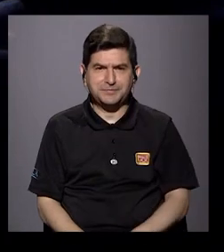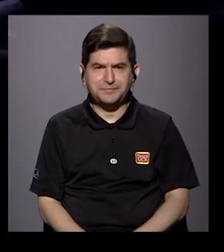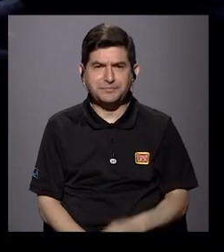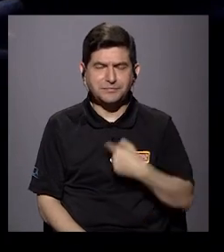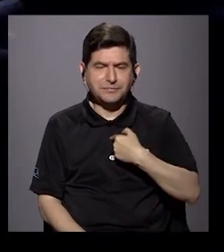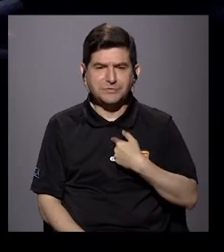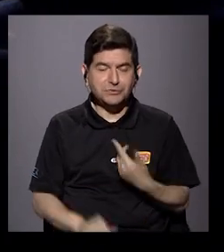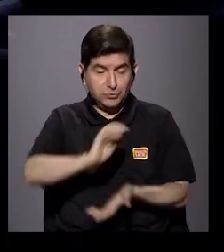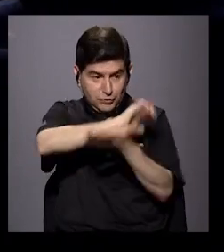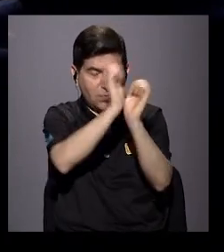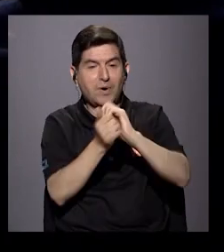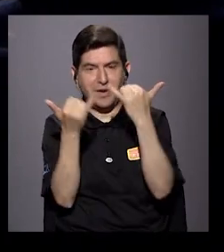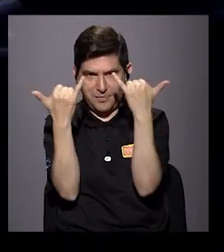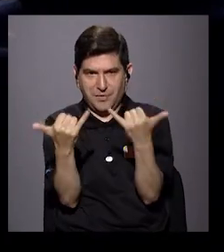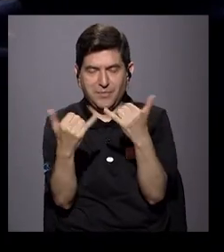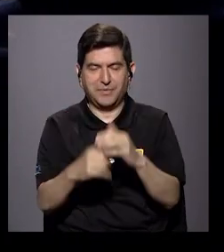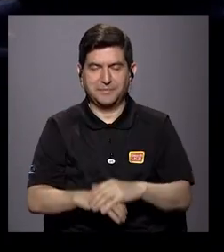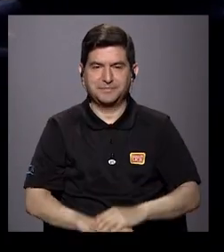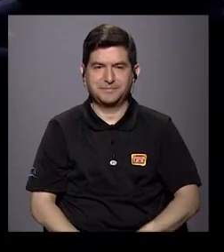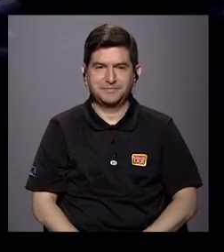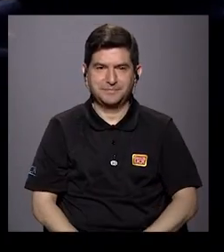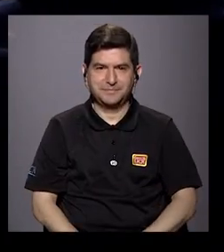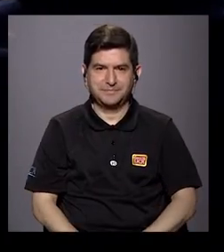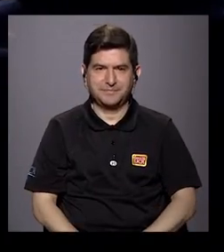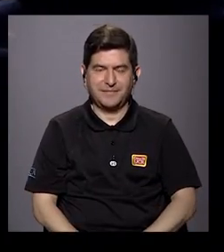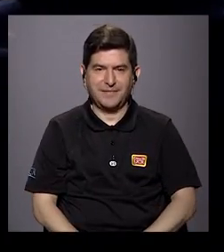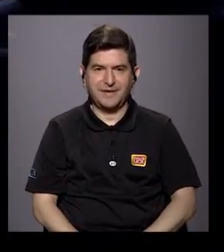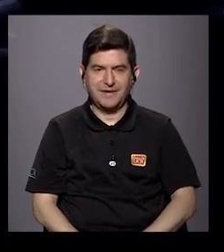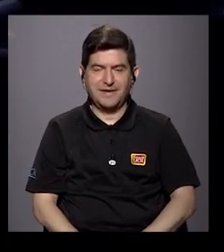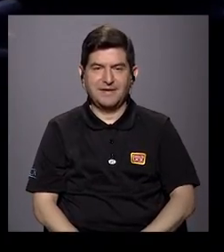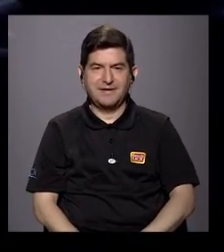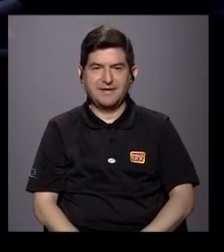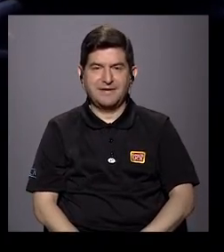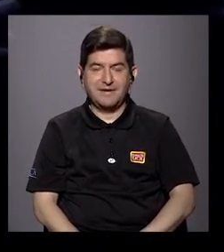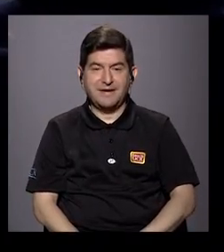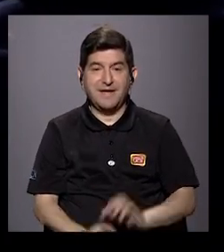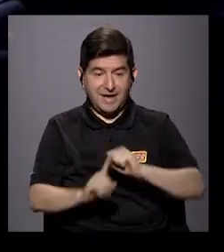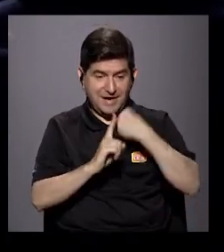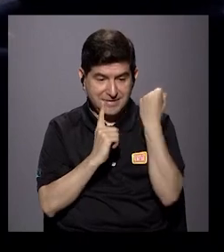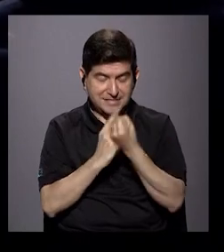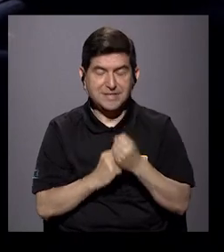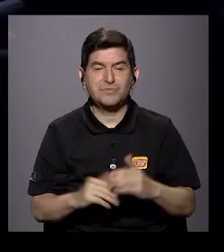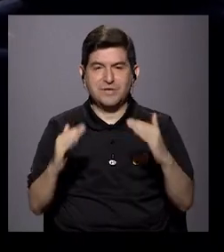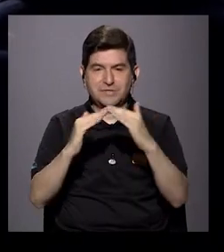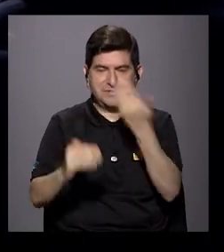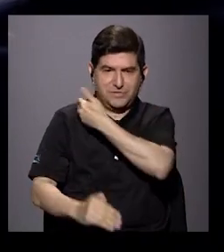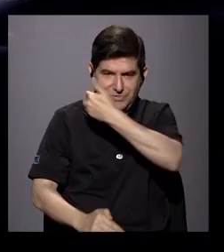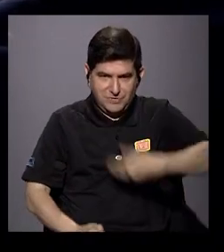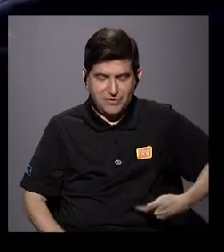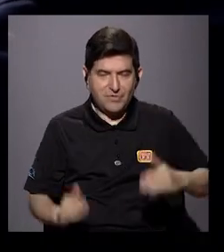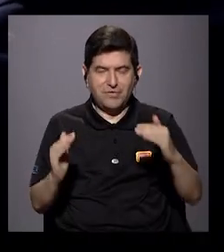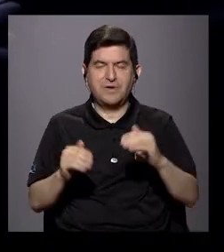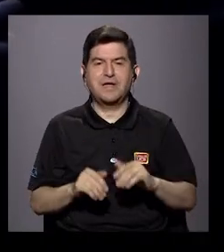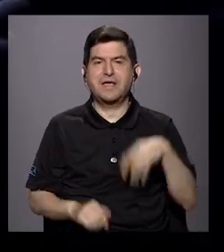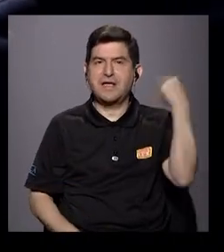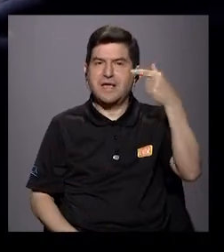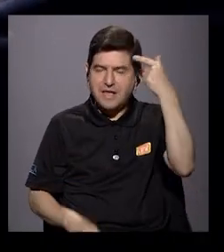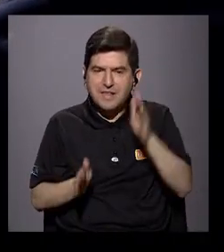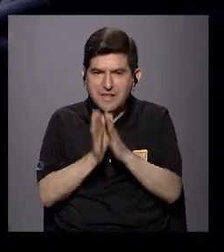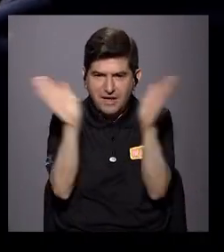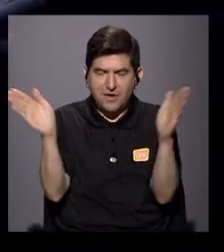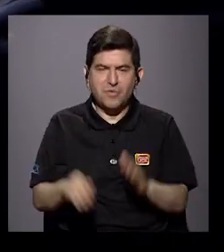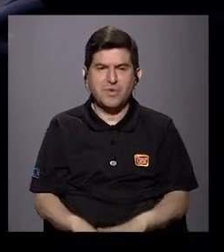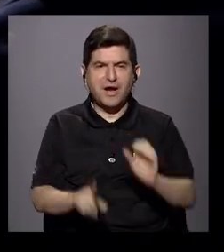a dar un salto tremendo. En esta posición de Casa Presidencial y del Estado en general, uno nota